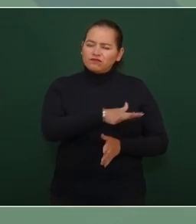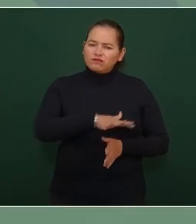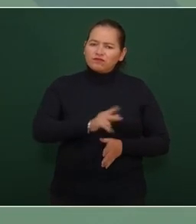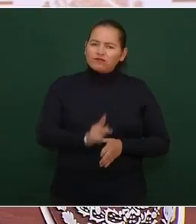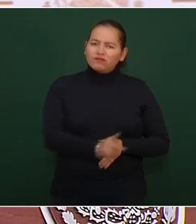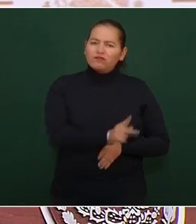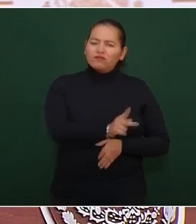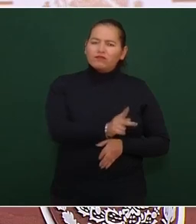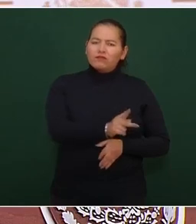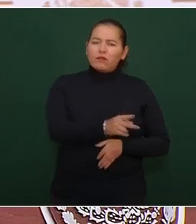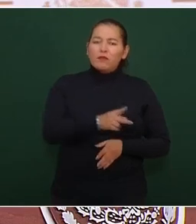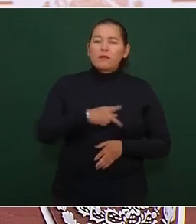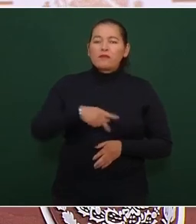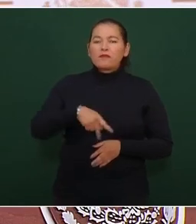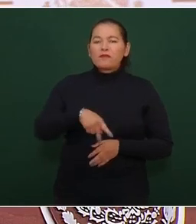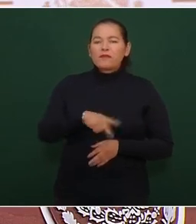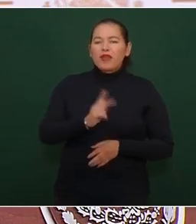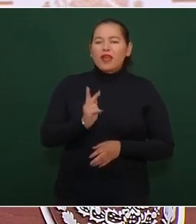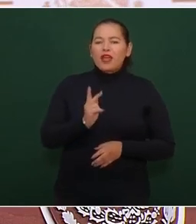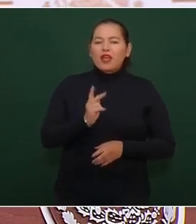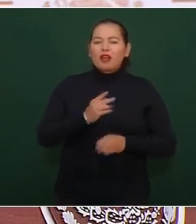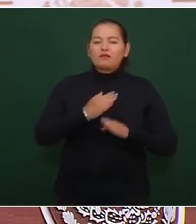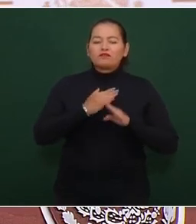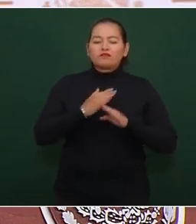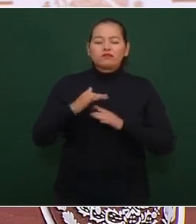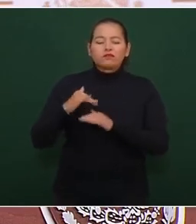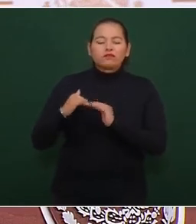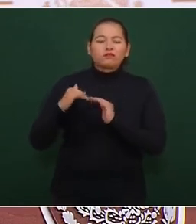pero se niegan a eso es una élite